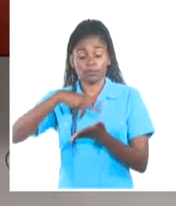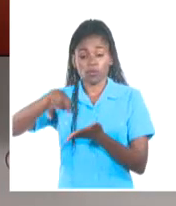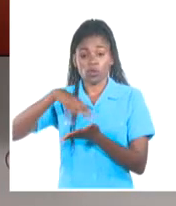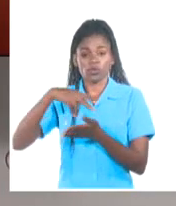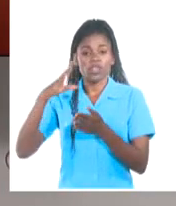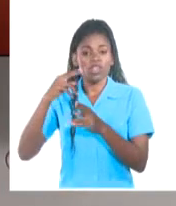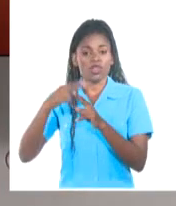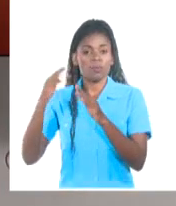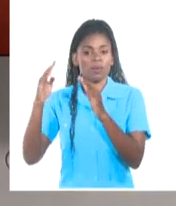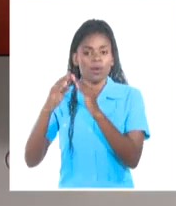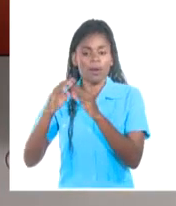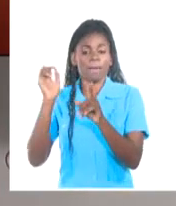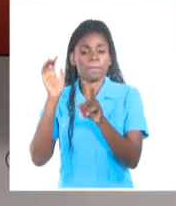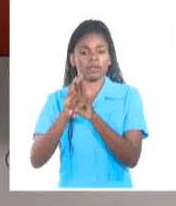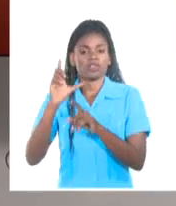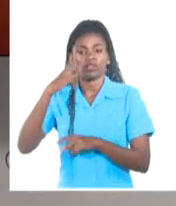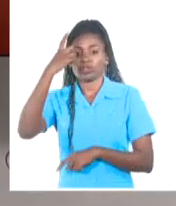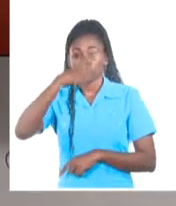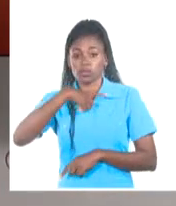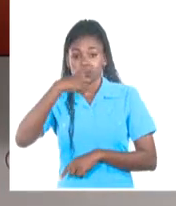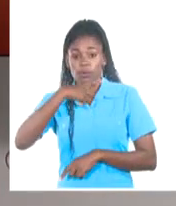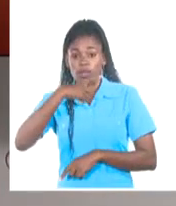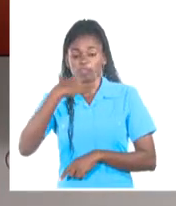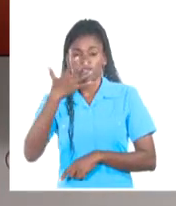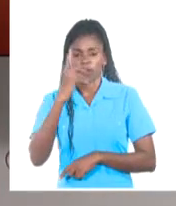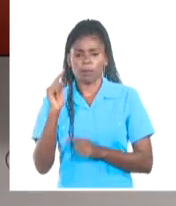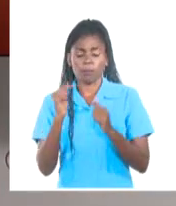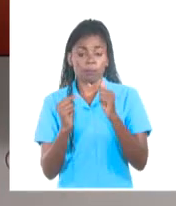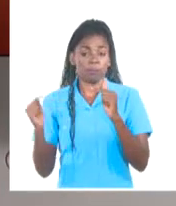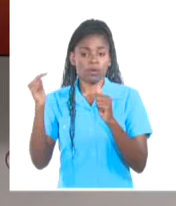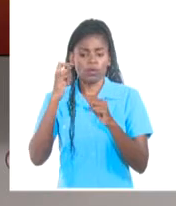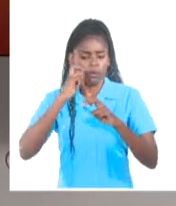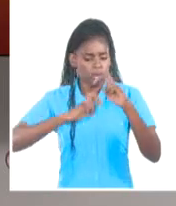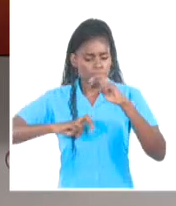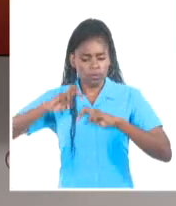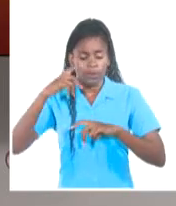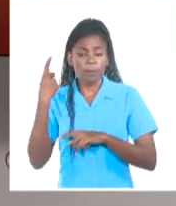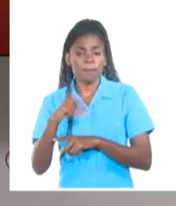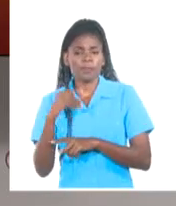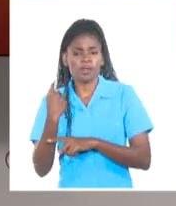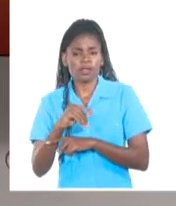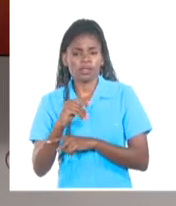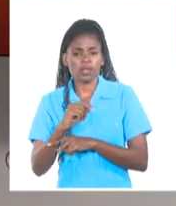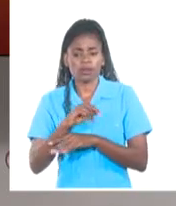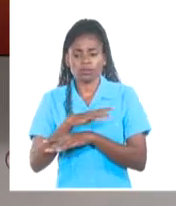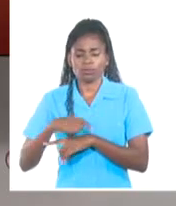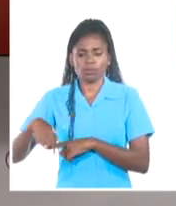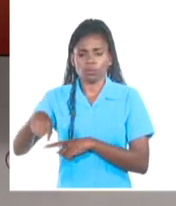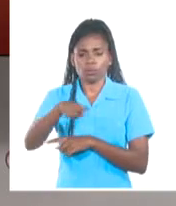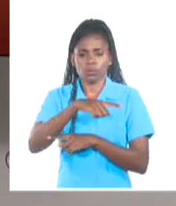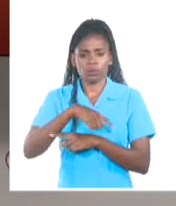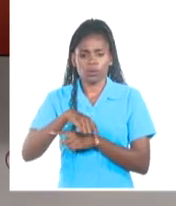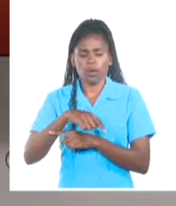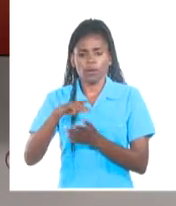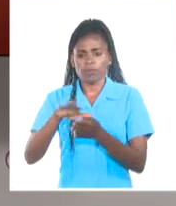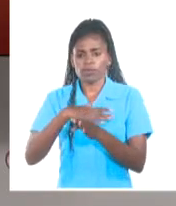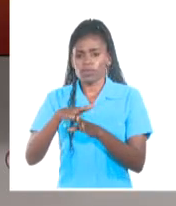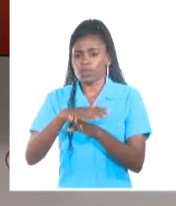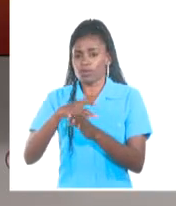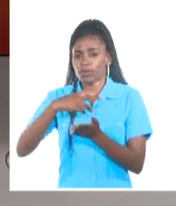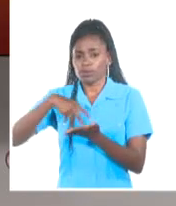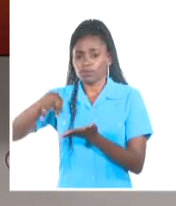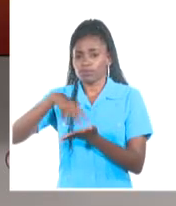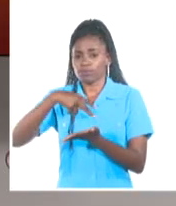Casa ya comenzó en Ciego de Ávila. Tiene como premisas la investigación y las prácticas escénicas, así como los estilos predominantes